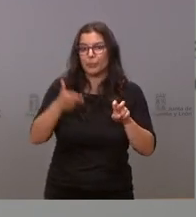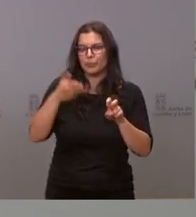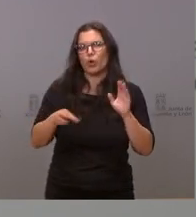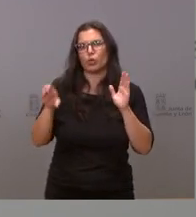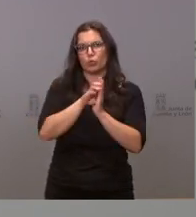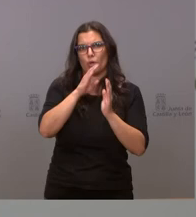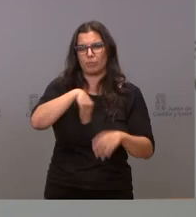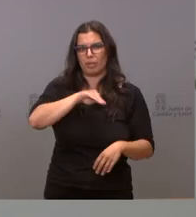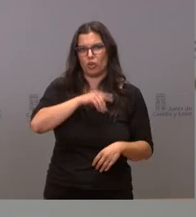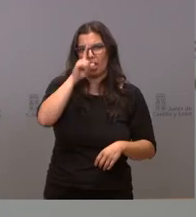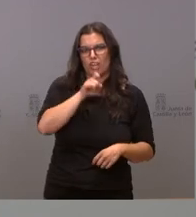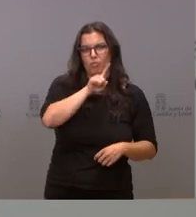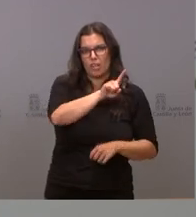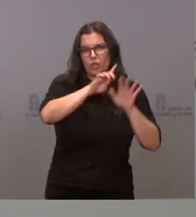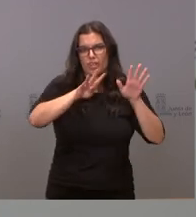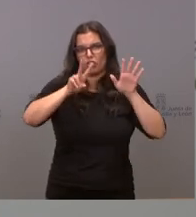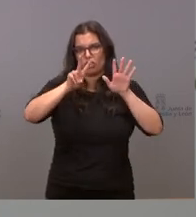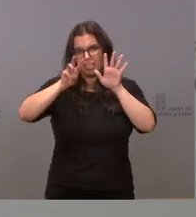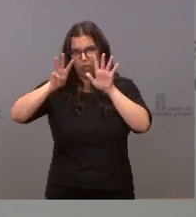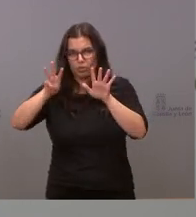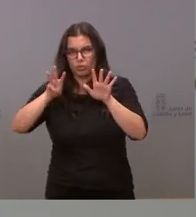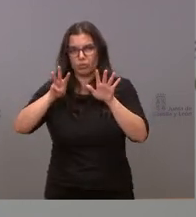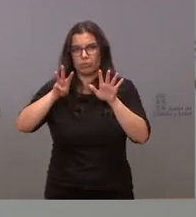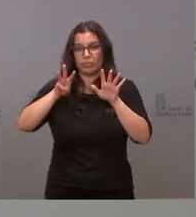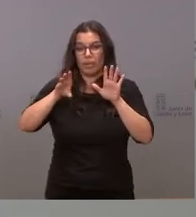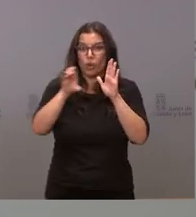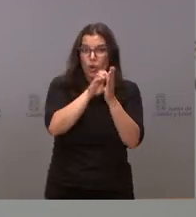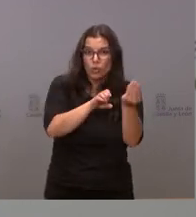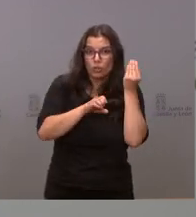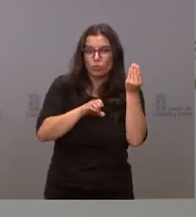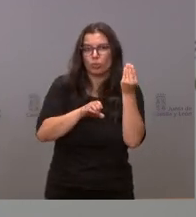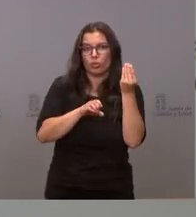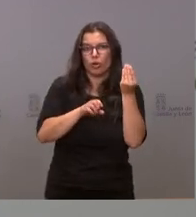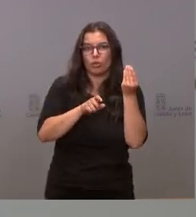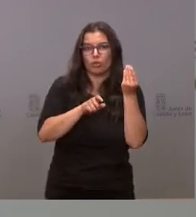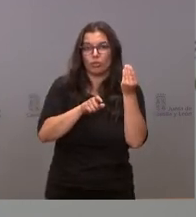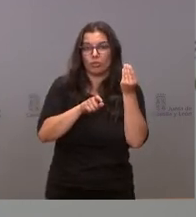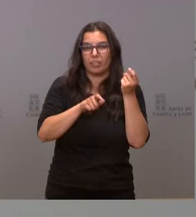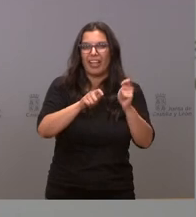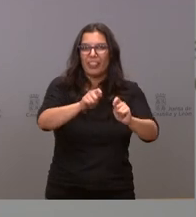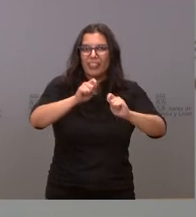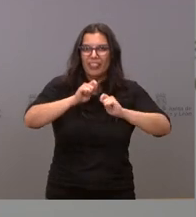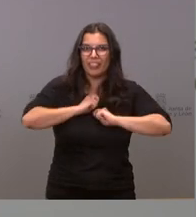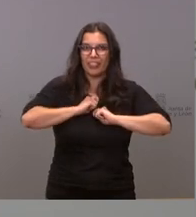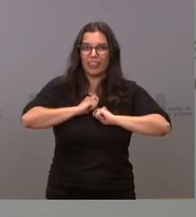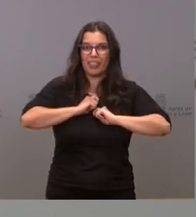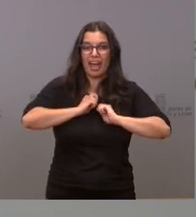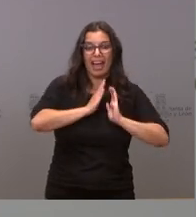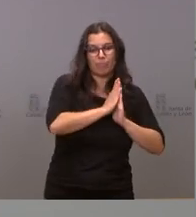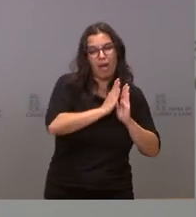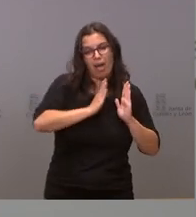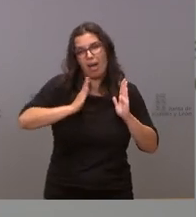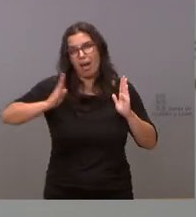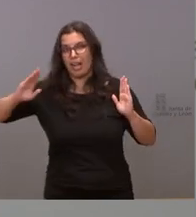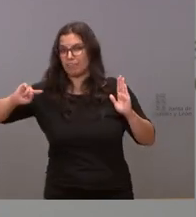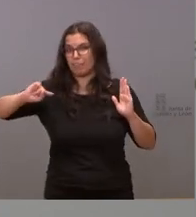española de 1978 que ha permitido tener el mayor periodo de prosperidad y